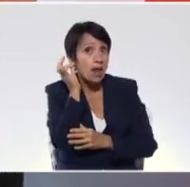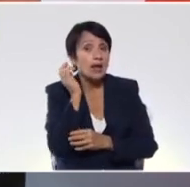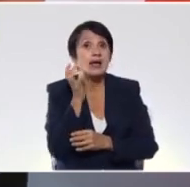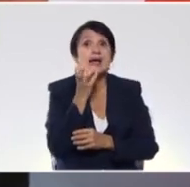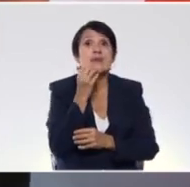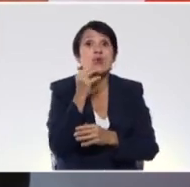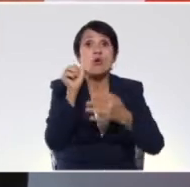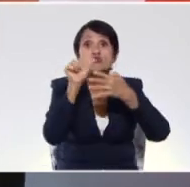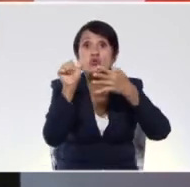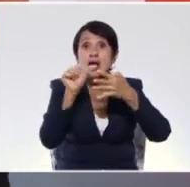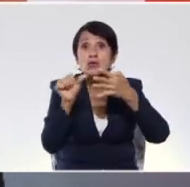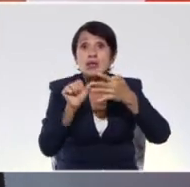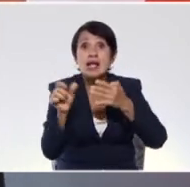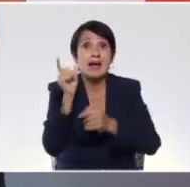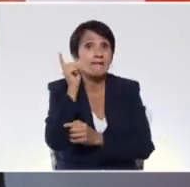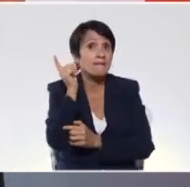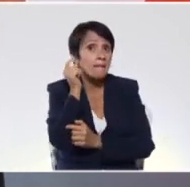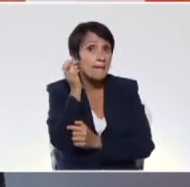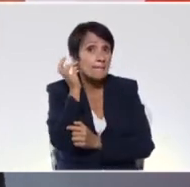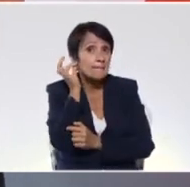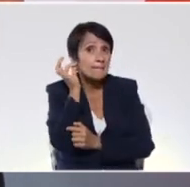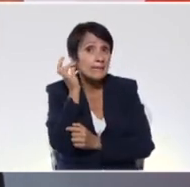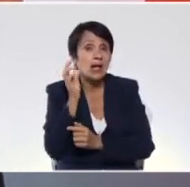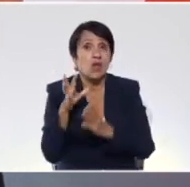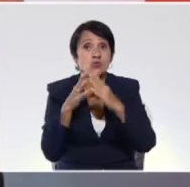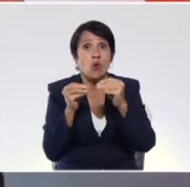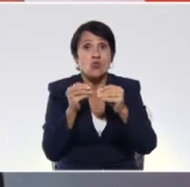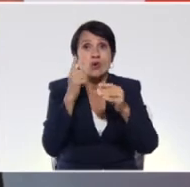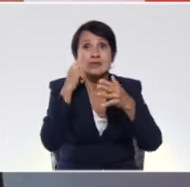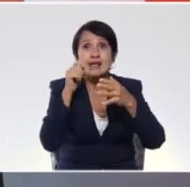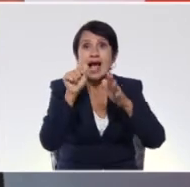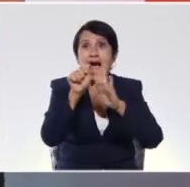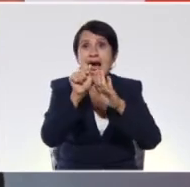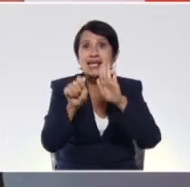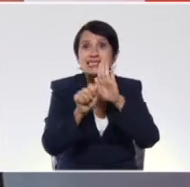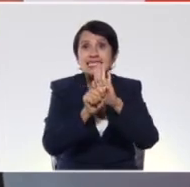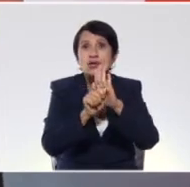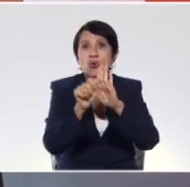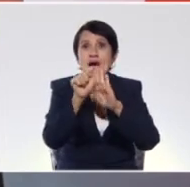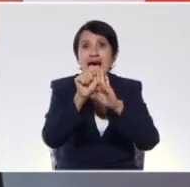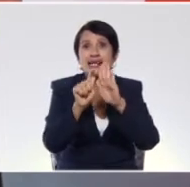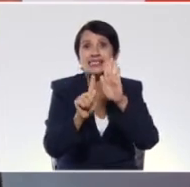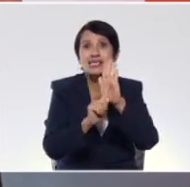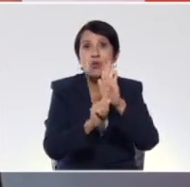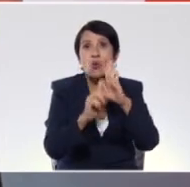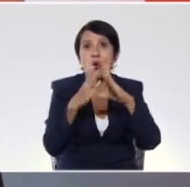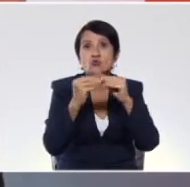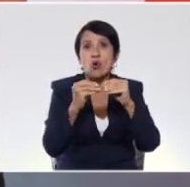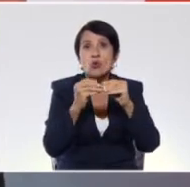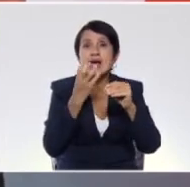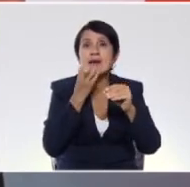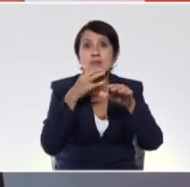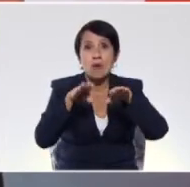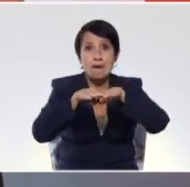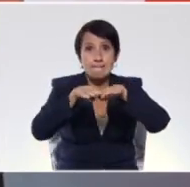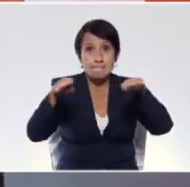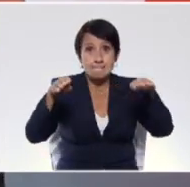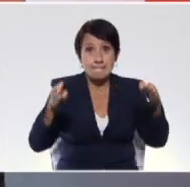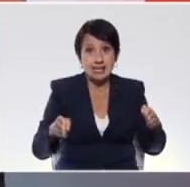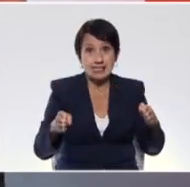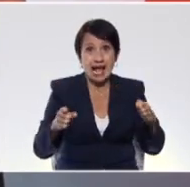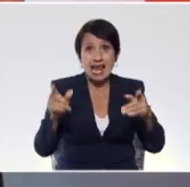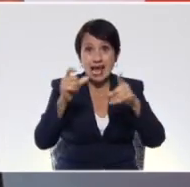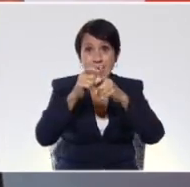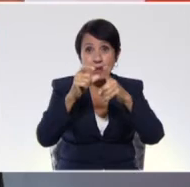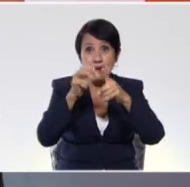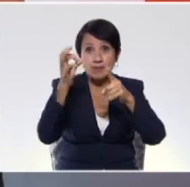un sustantivo es femenino, nos damos cuenta por el artículo que lo antecede, por ejemplo, cuando decimos mesa, el artículo que podemos